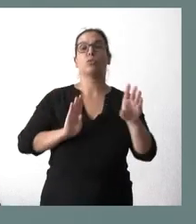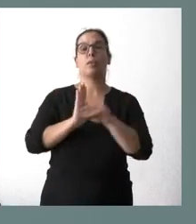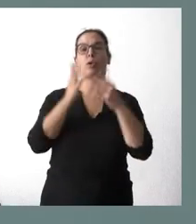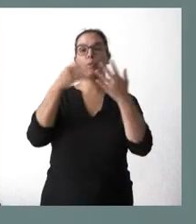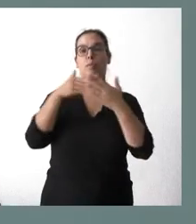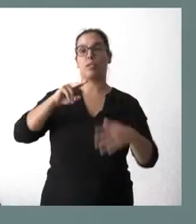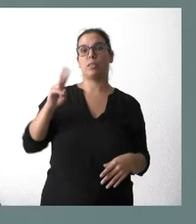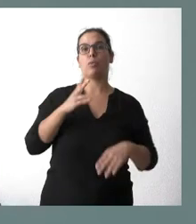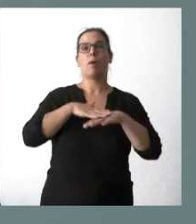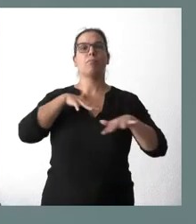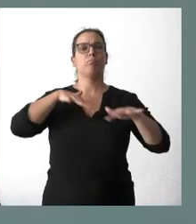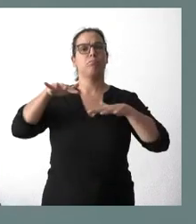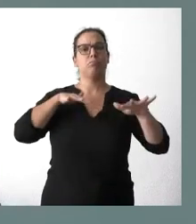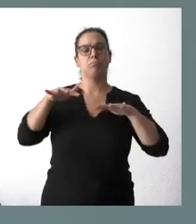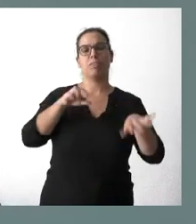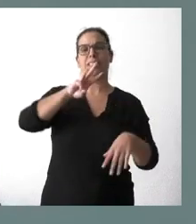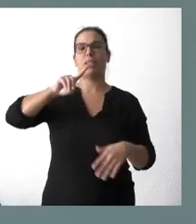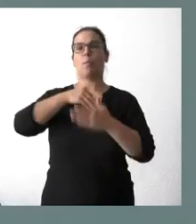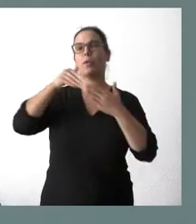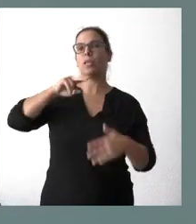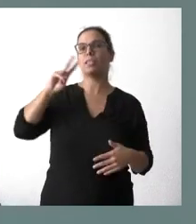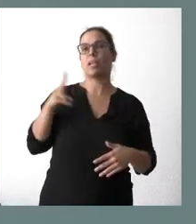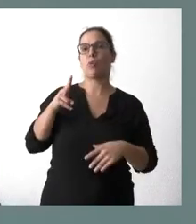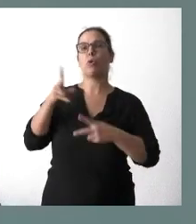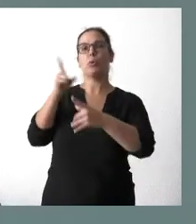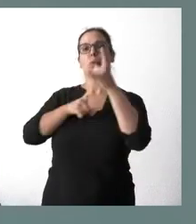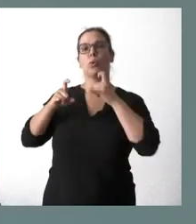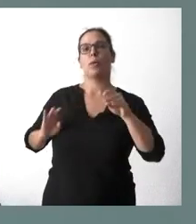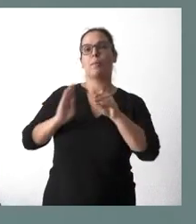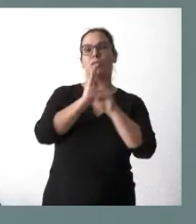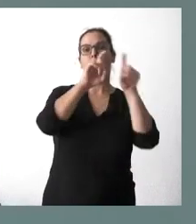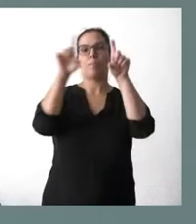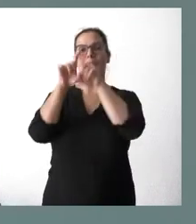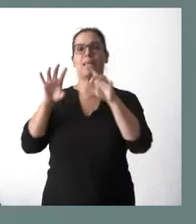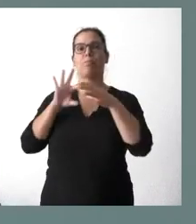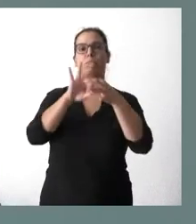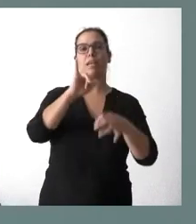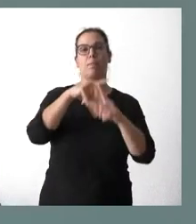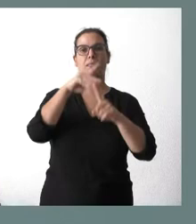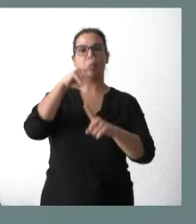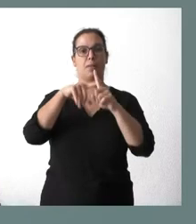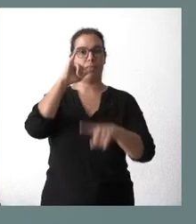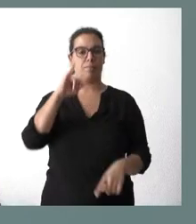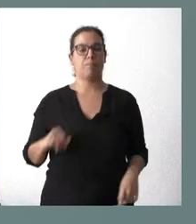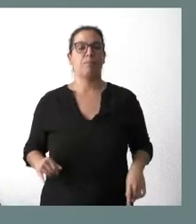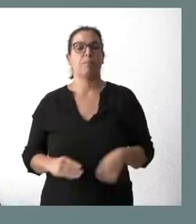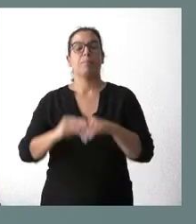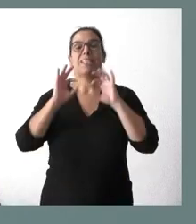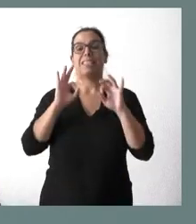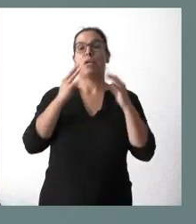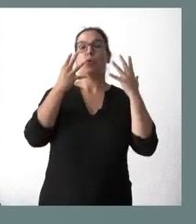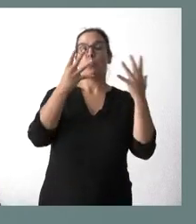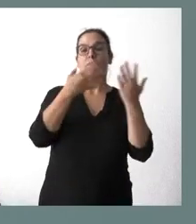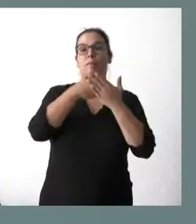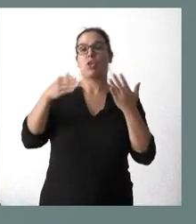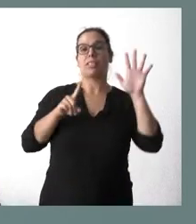para movilizar más de treinta y un millones de euros de inversión empresarial en IMASD en Masí. En concreto, nueve millones sesenta y